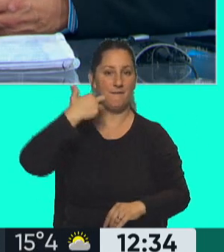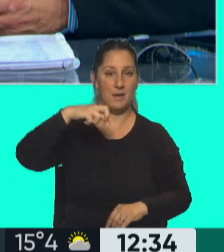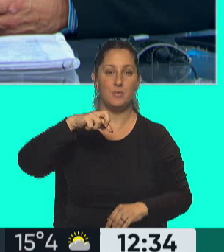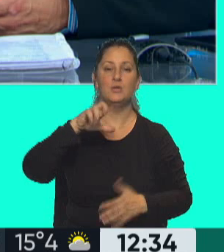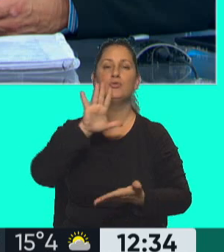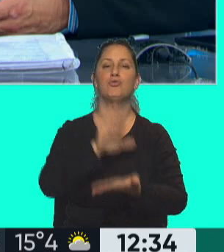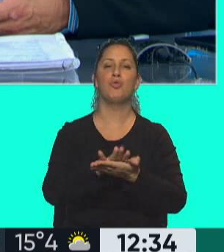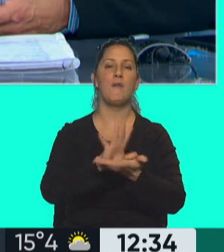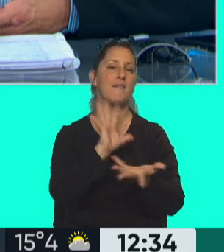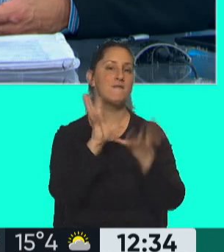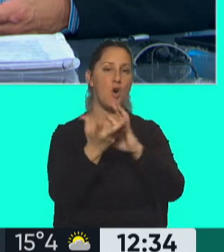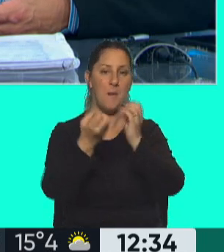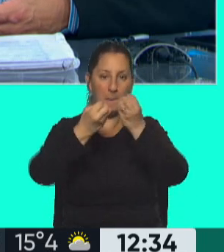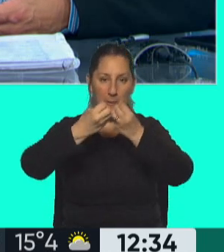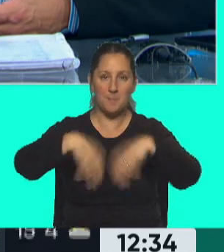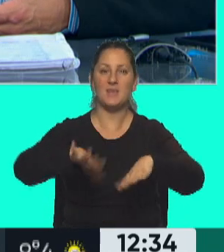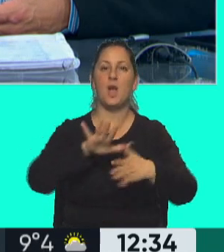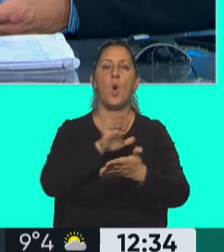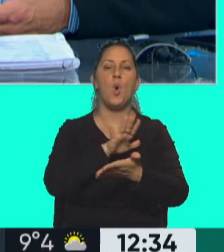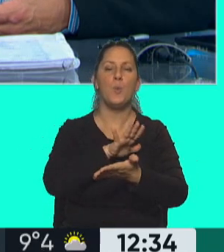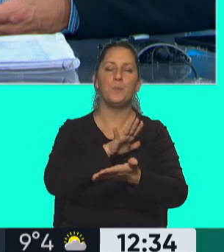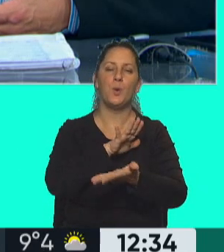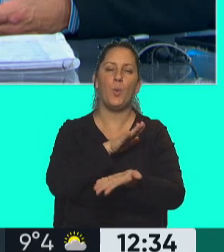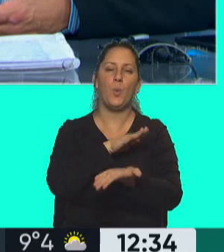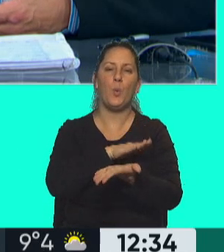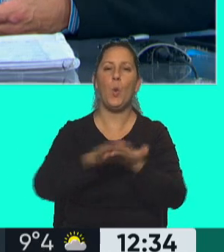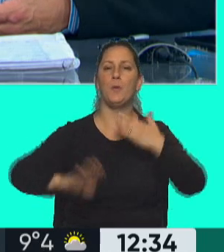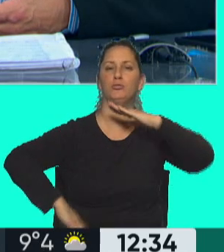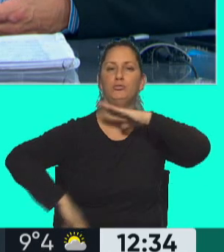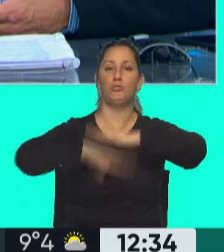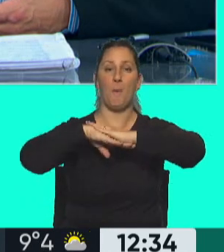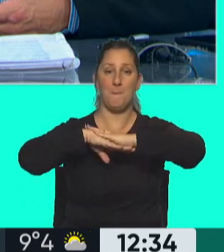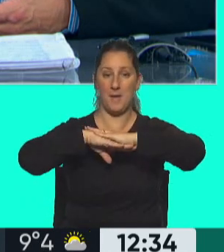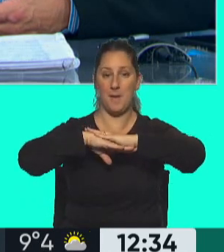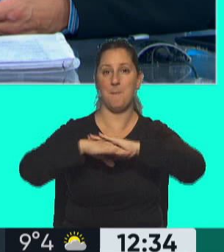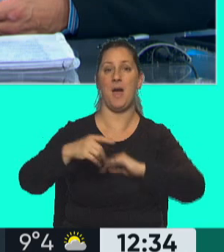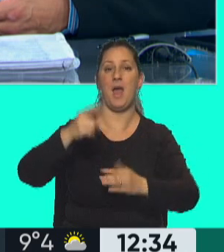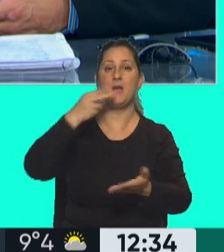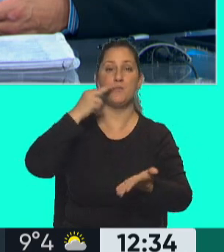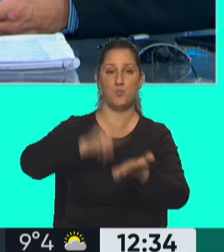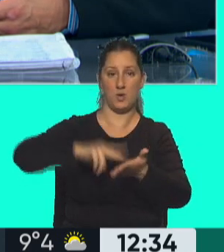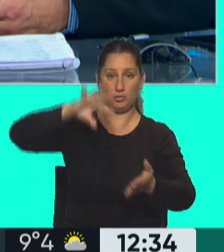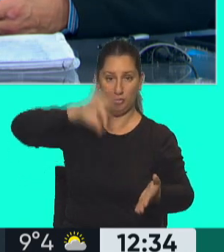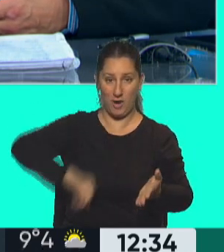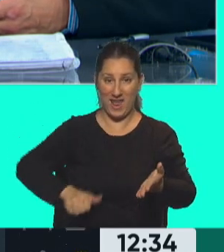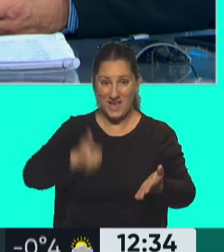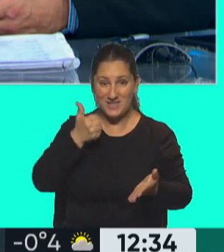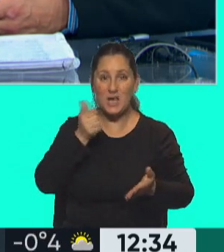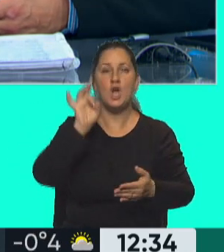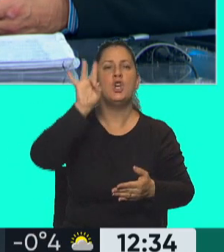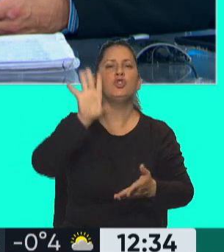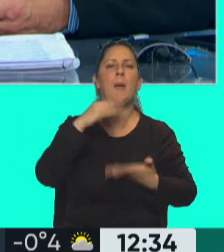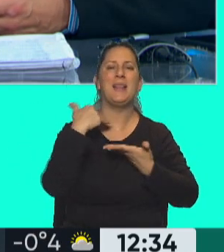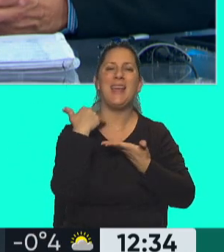a la forma de aplicación del nuevo tope o mínimo para ganancias, excluye únicamente a los